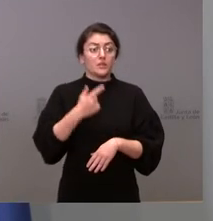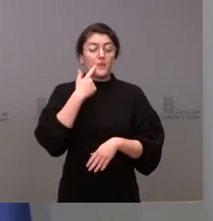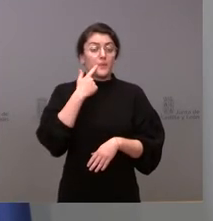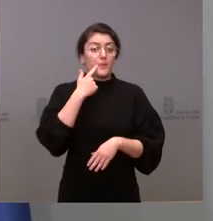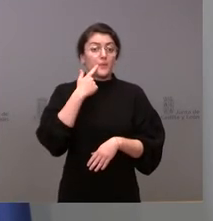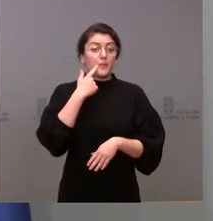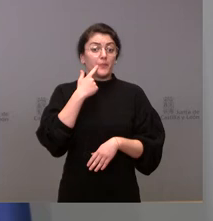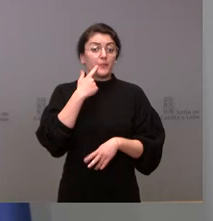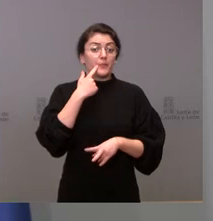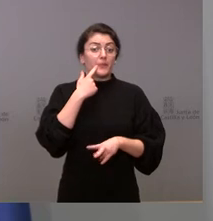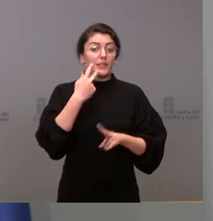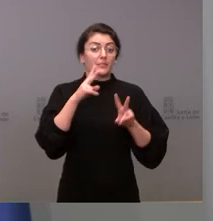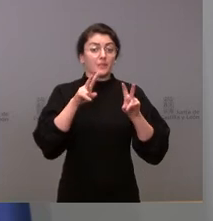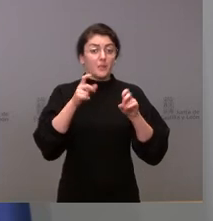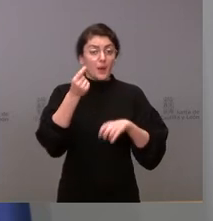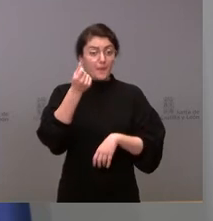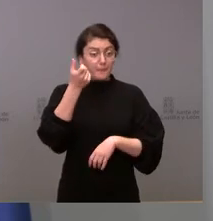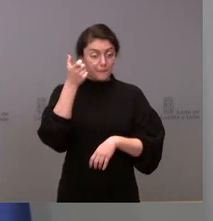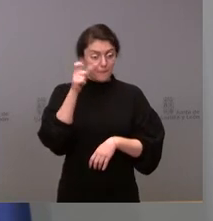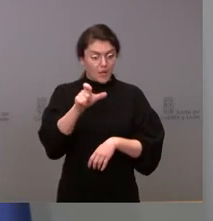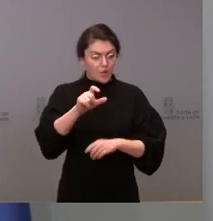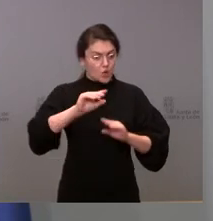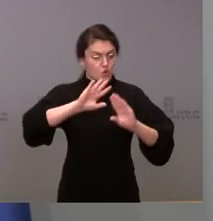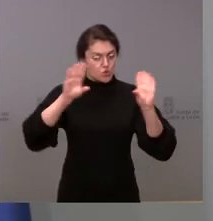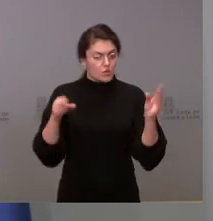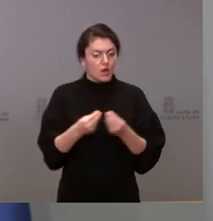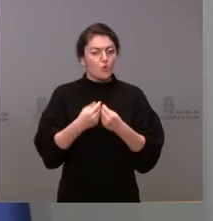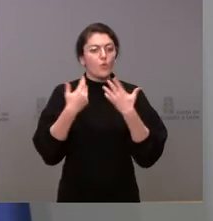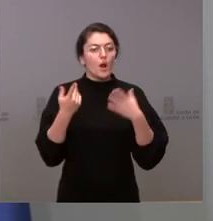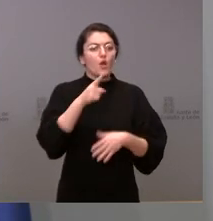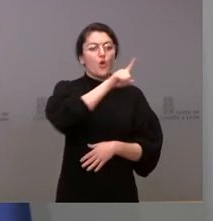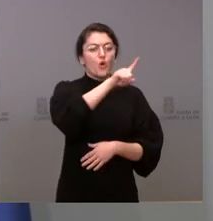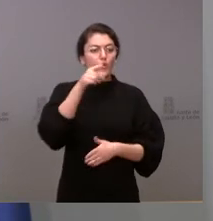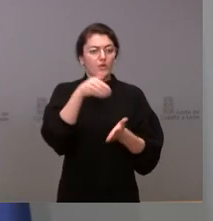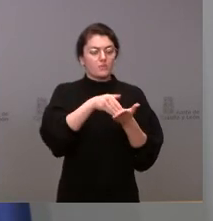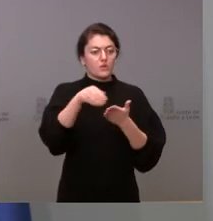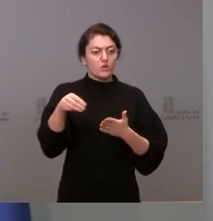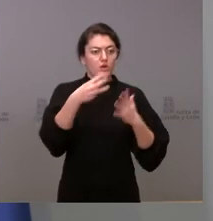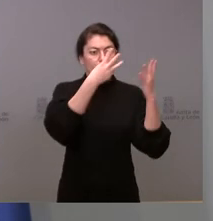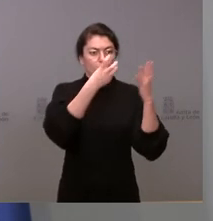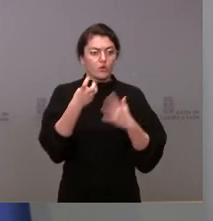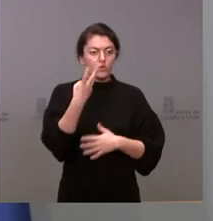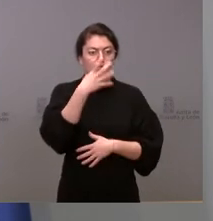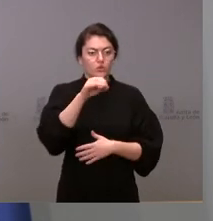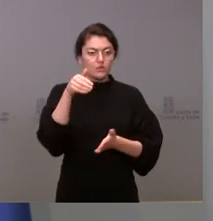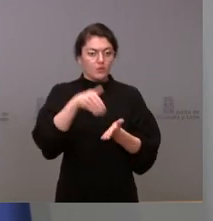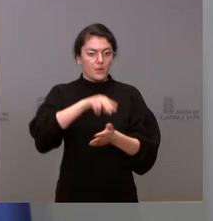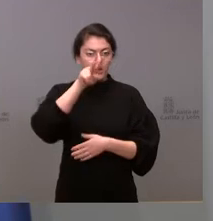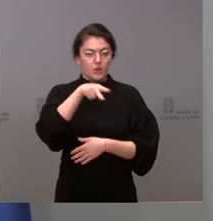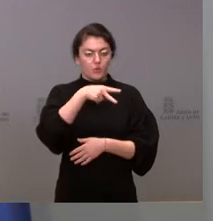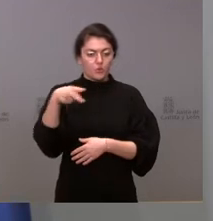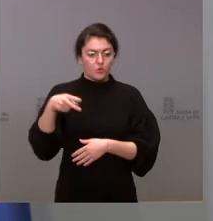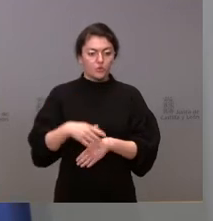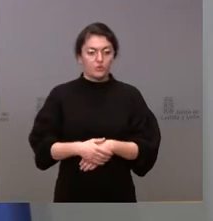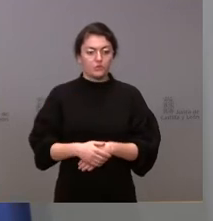global del que estaríamos hablando son 11.880.000 euros. Como les digo,